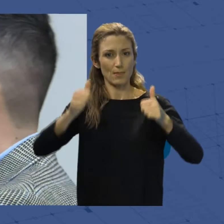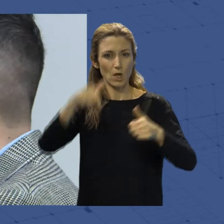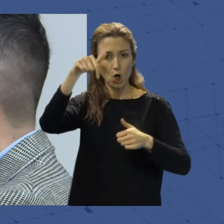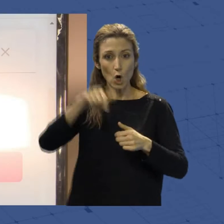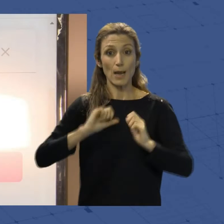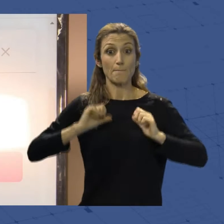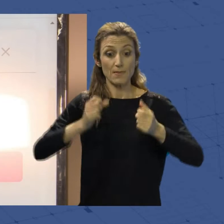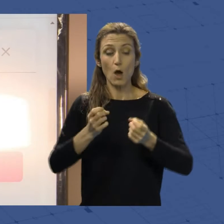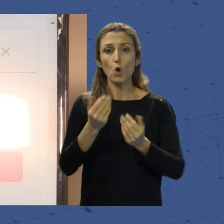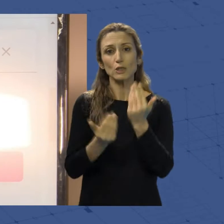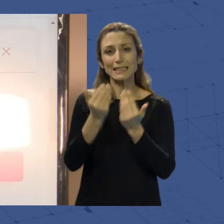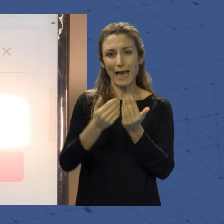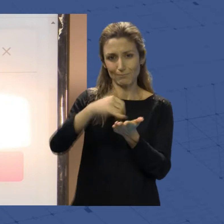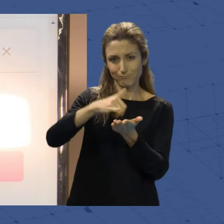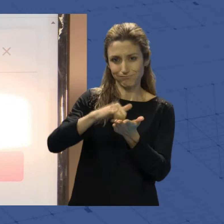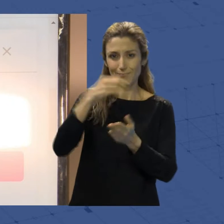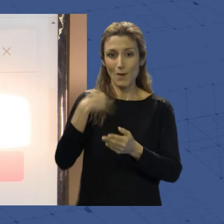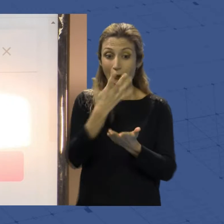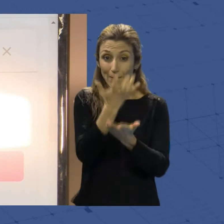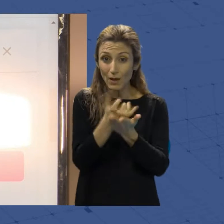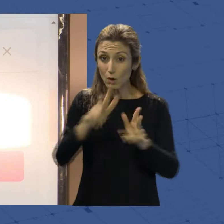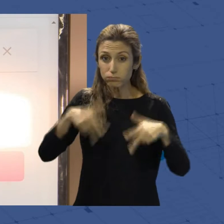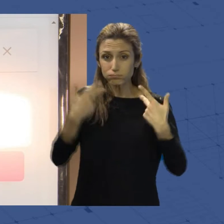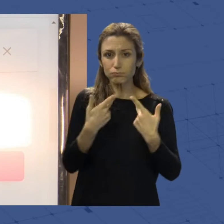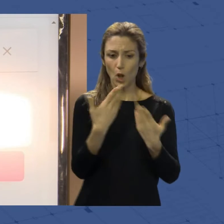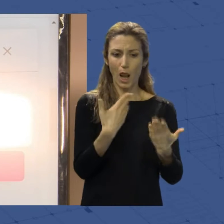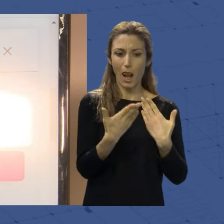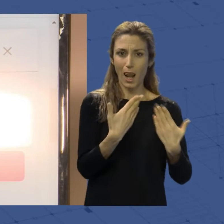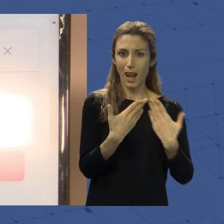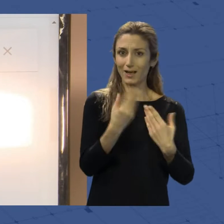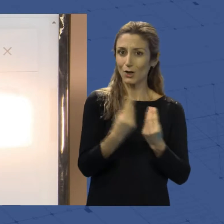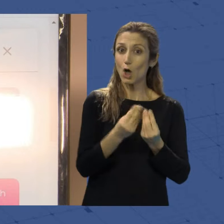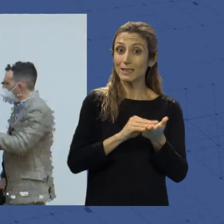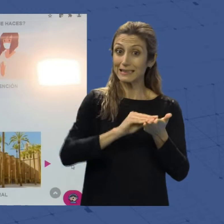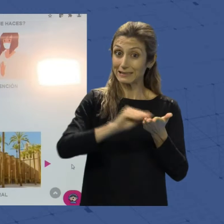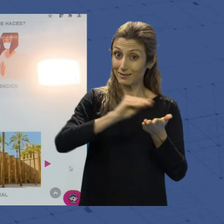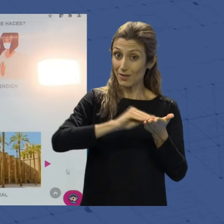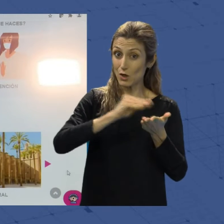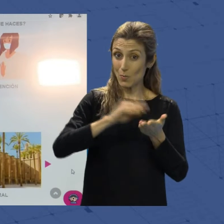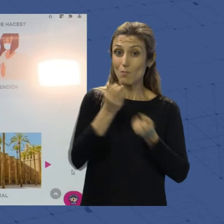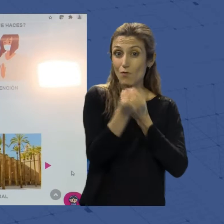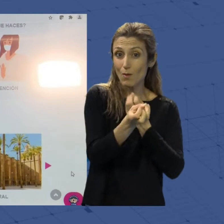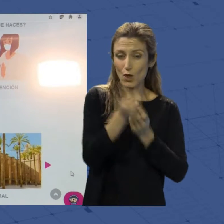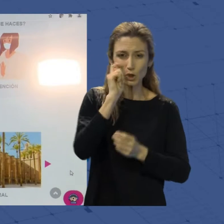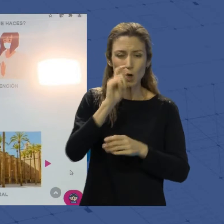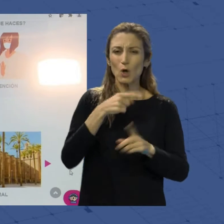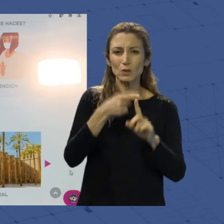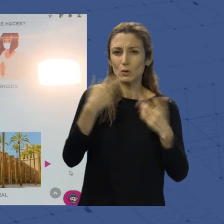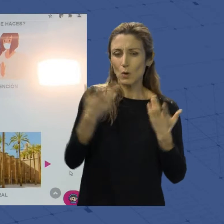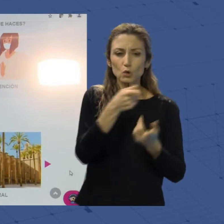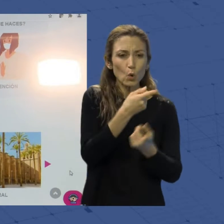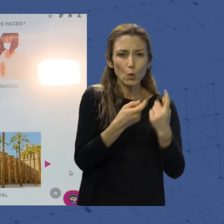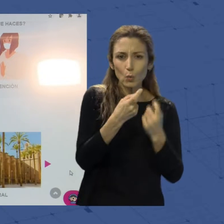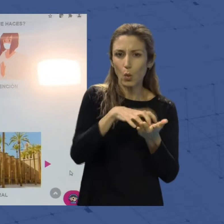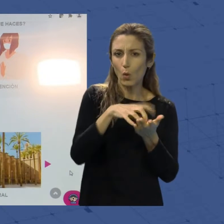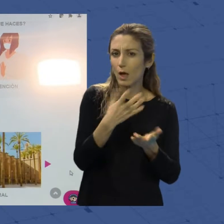chatbot, una aplicación que permite mantener una conversación con el Servicio de Información Turística para solventar todas las dudas que